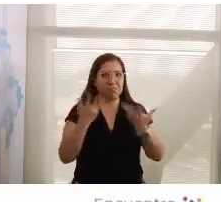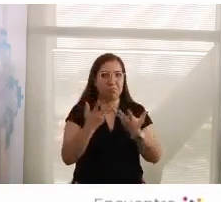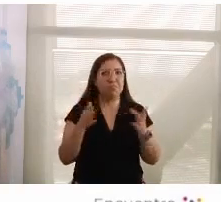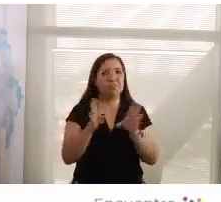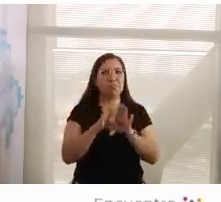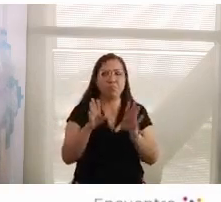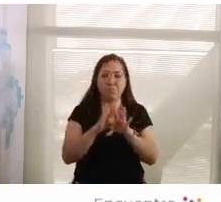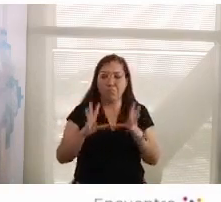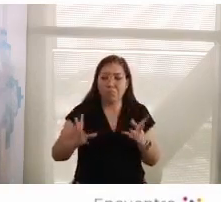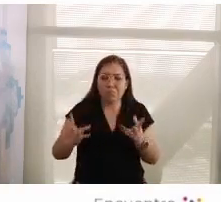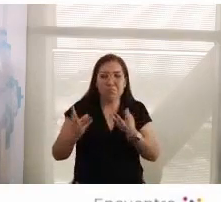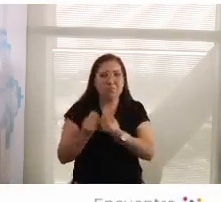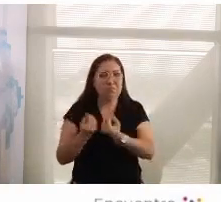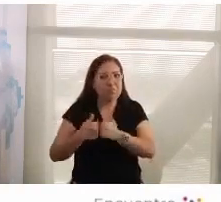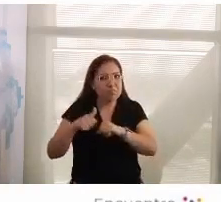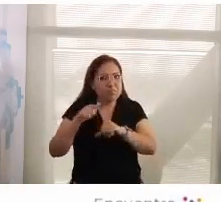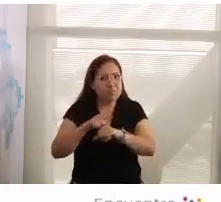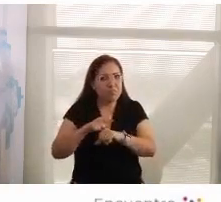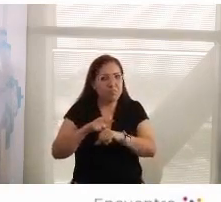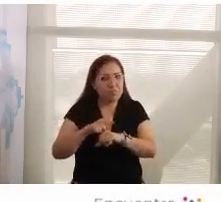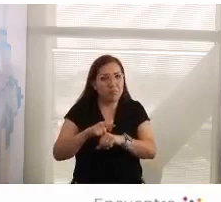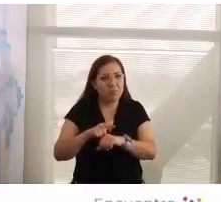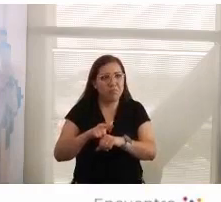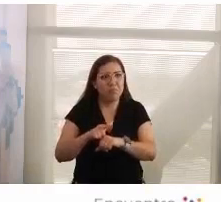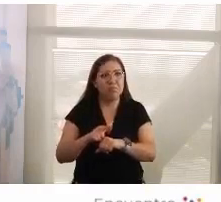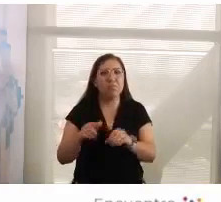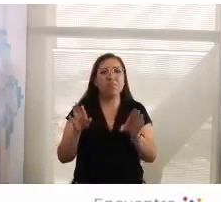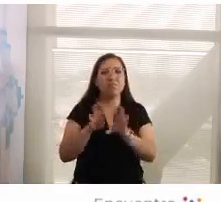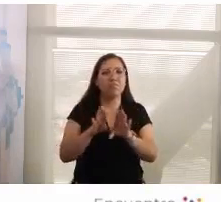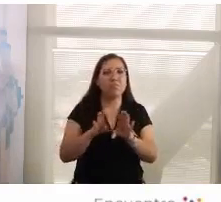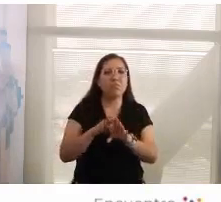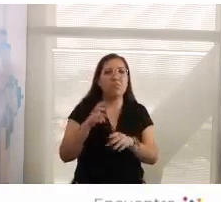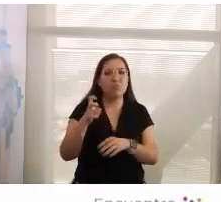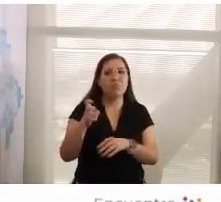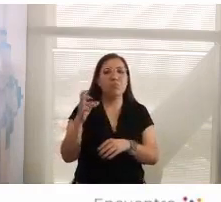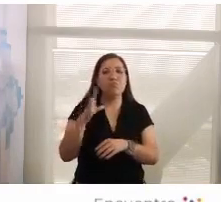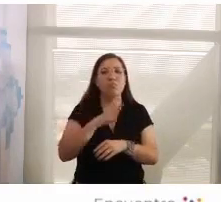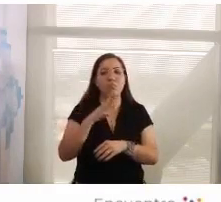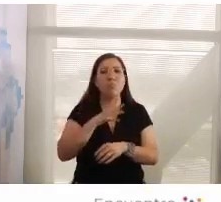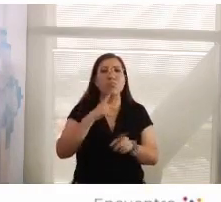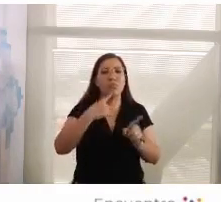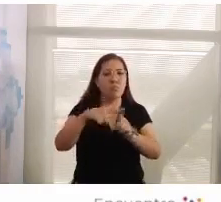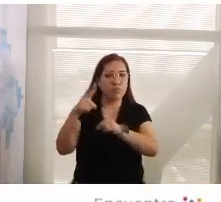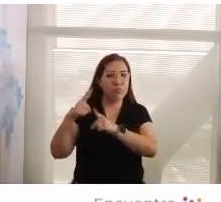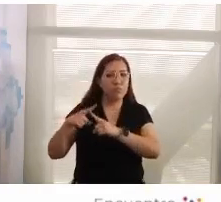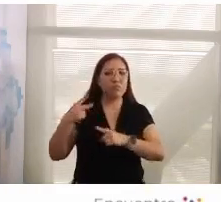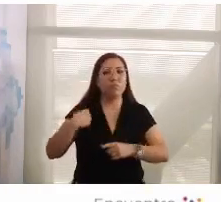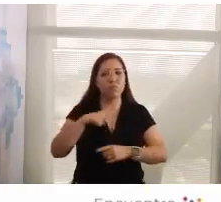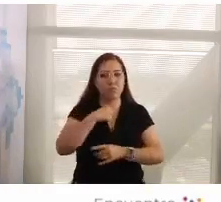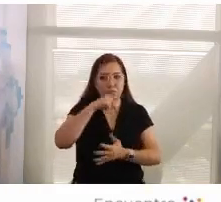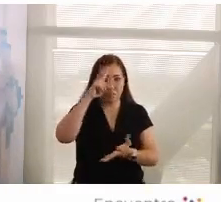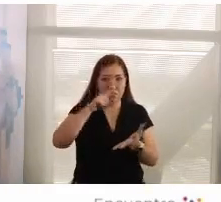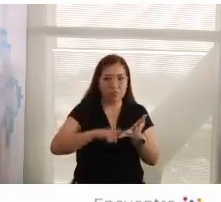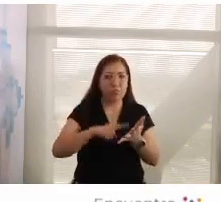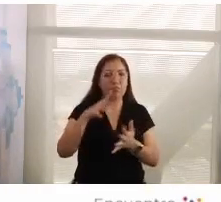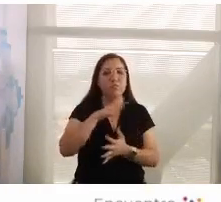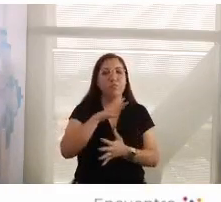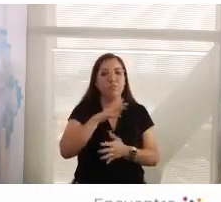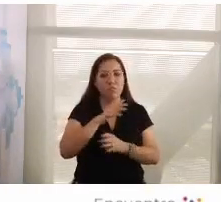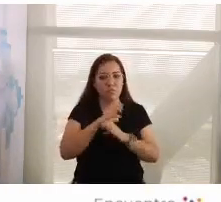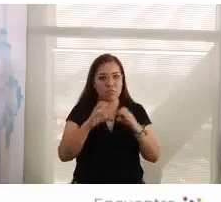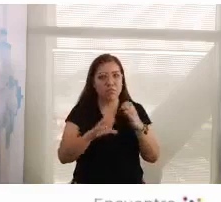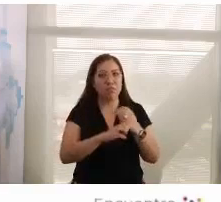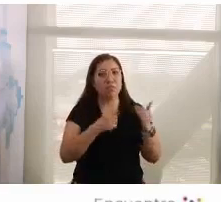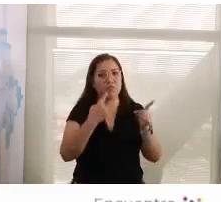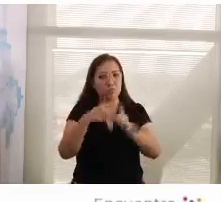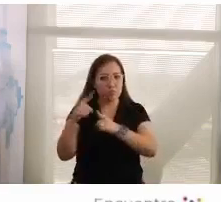sociedad en ese sentido me parece que tenemos acá quiero creer quiero decir con humildad y